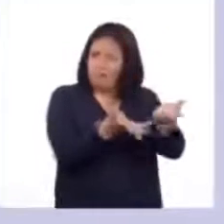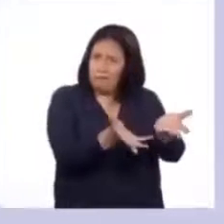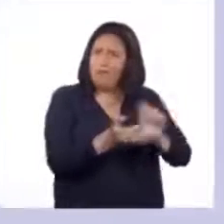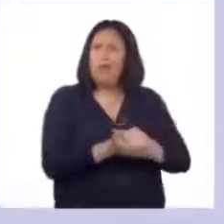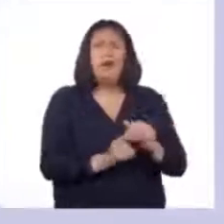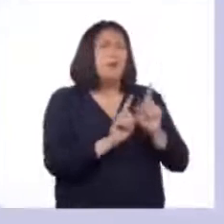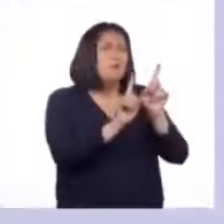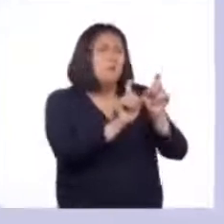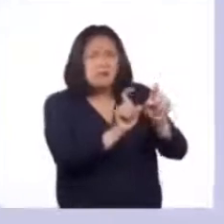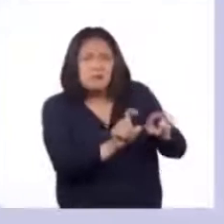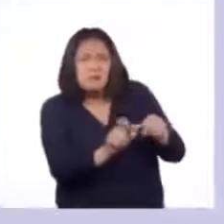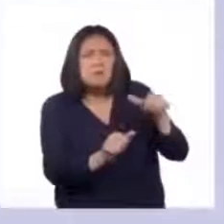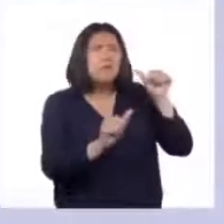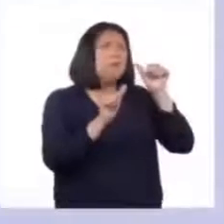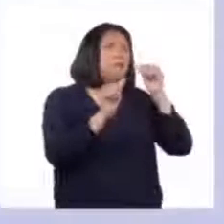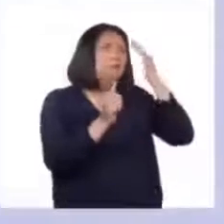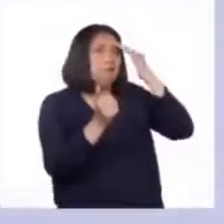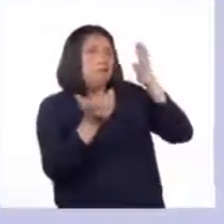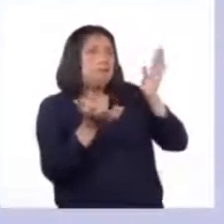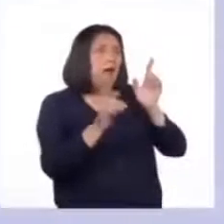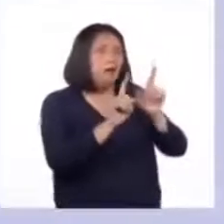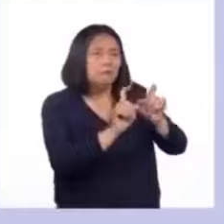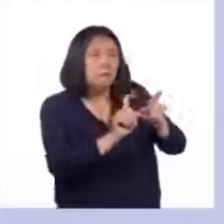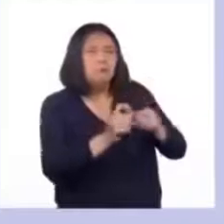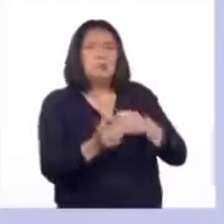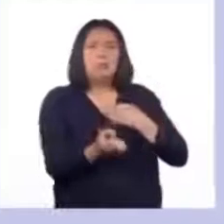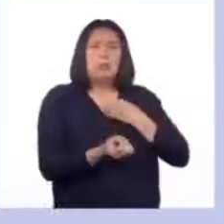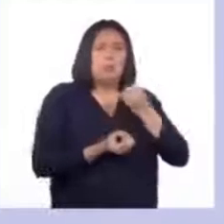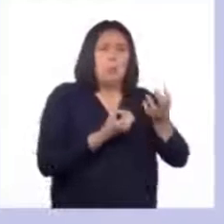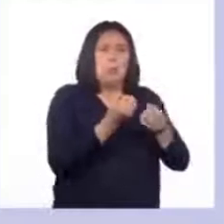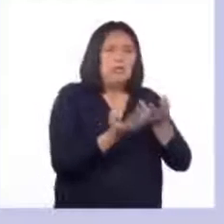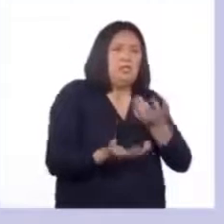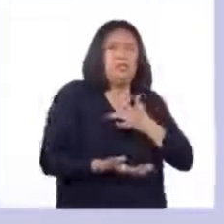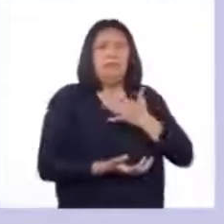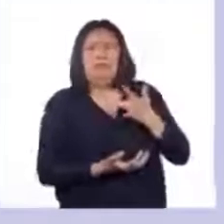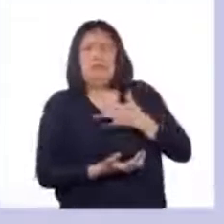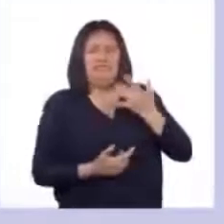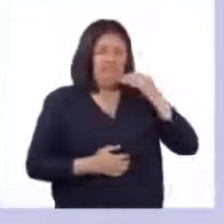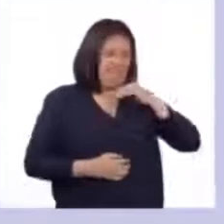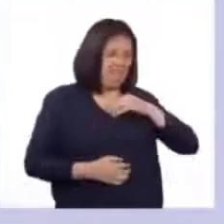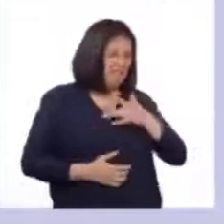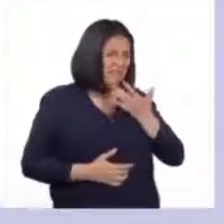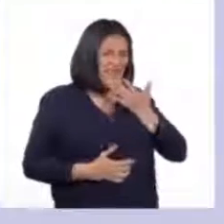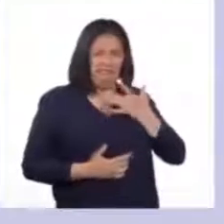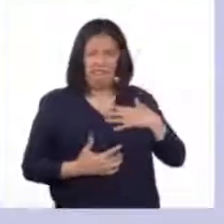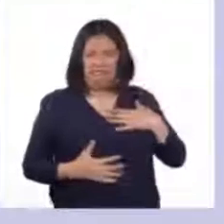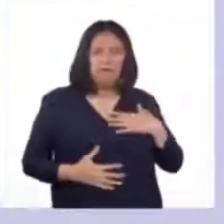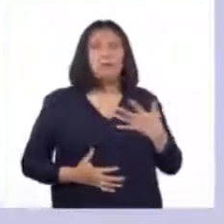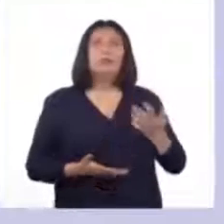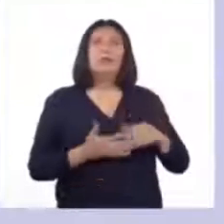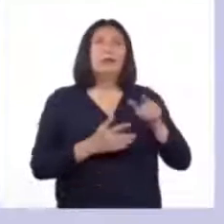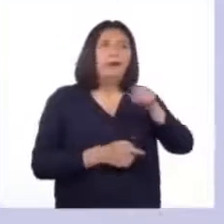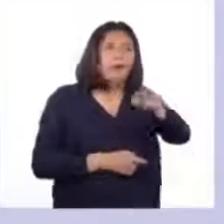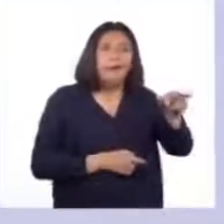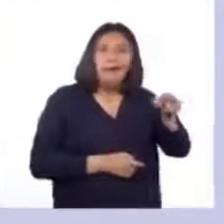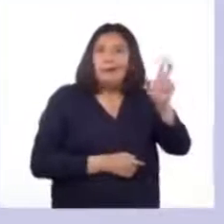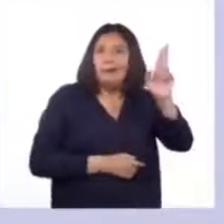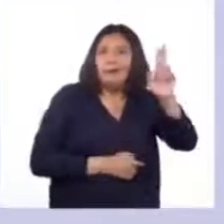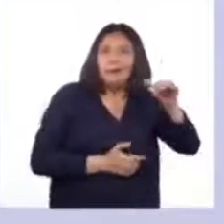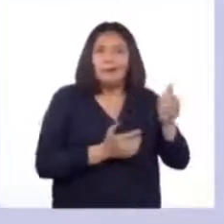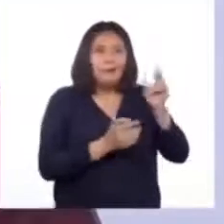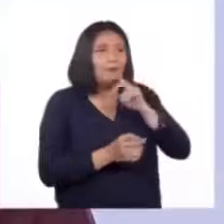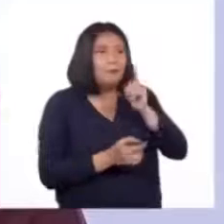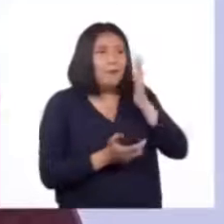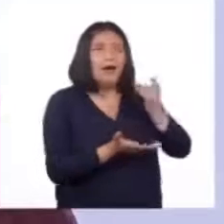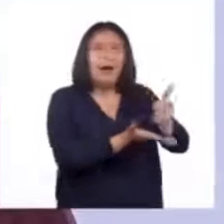Pregúntales cosas que no sepas y cuéntales cómo te sientes y qué es lo que te pasa. Ellos pueden ser de mucha